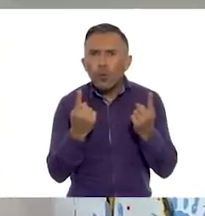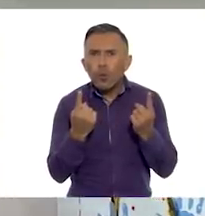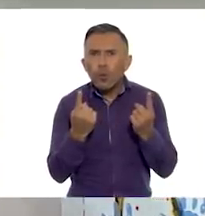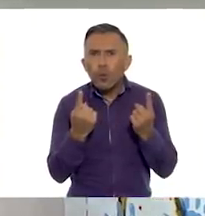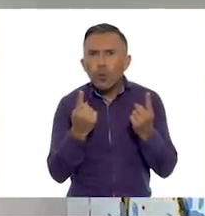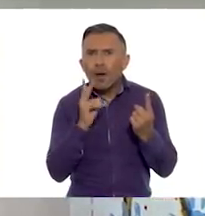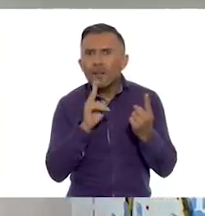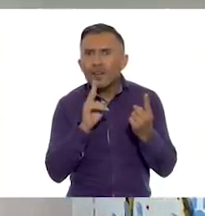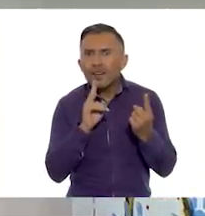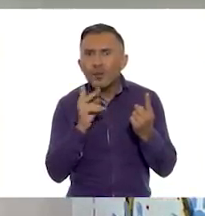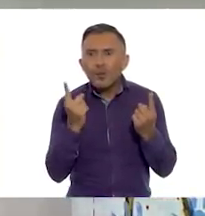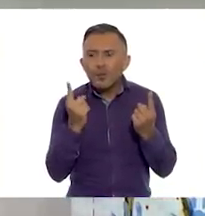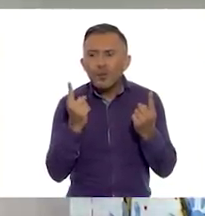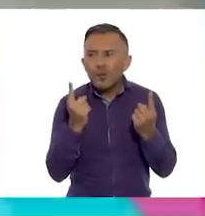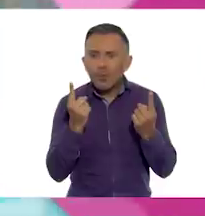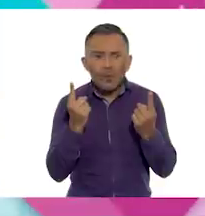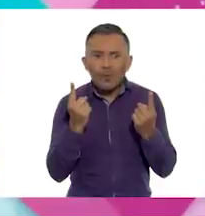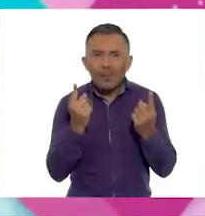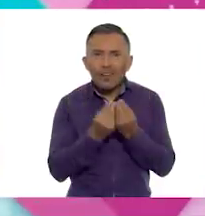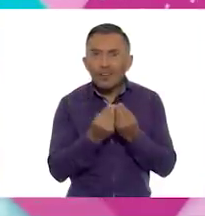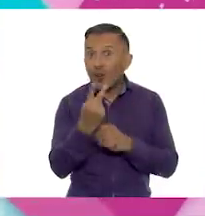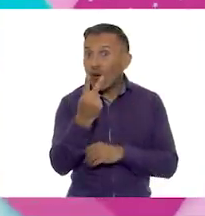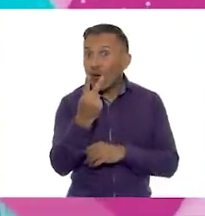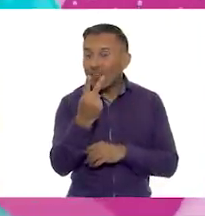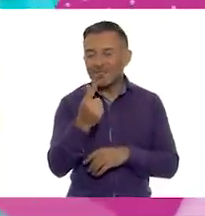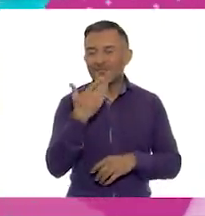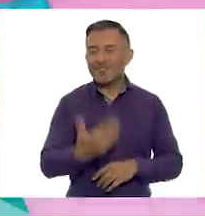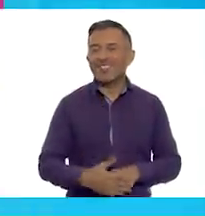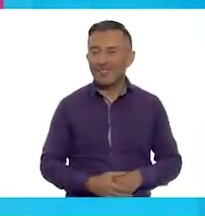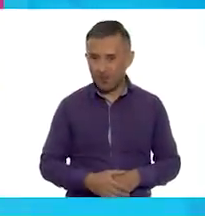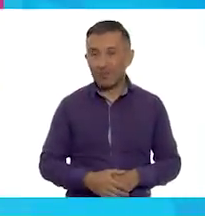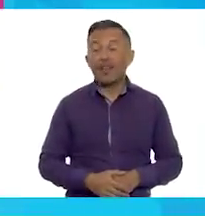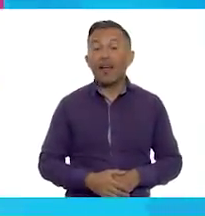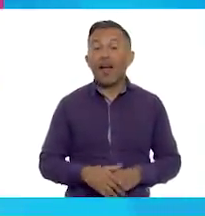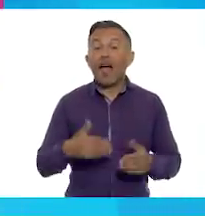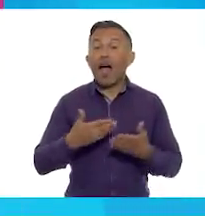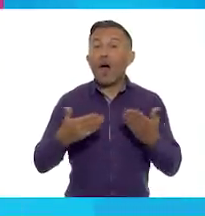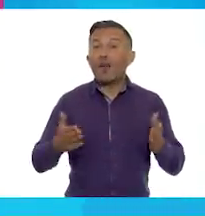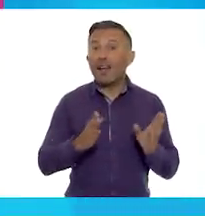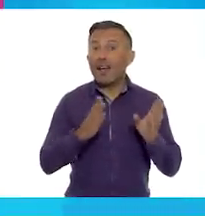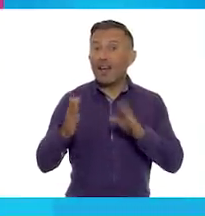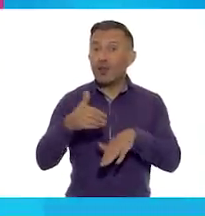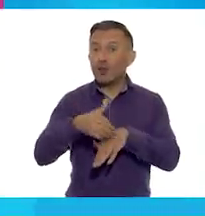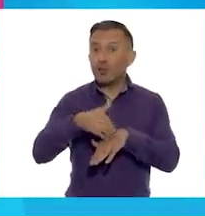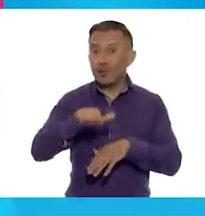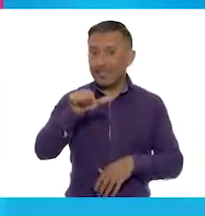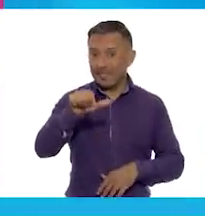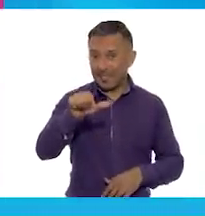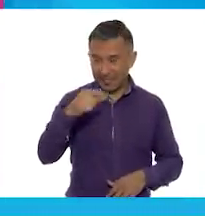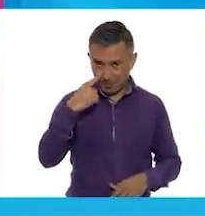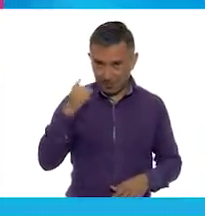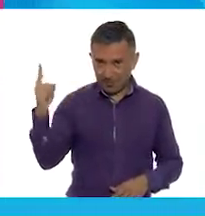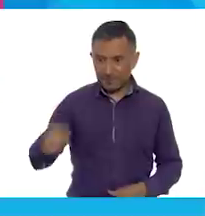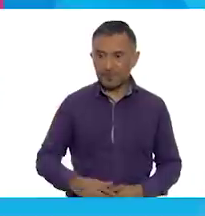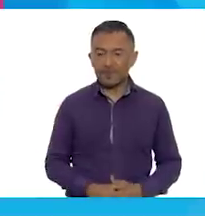a ver, ver. ¡Dos! Perfecto. Avanzo a la casilla dieciséis, vamos a ver. Ajá,